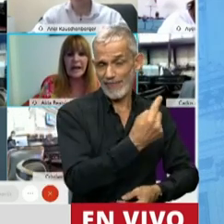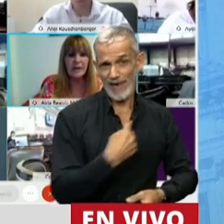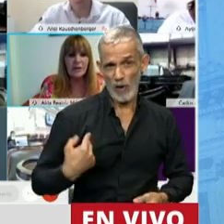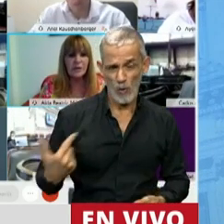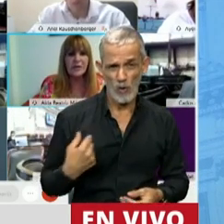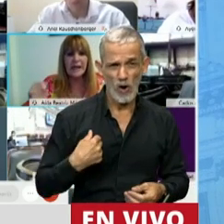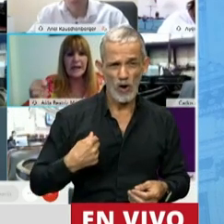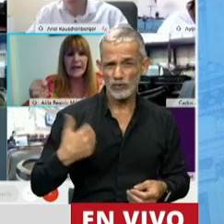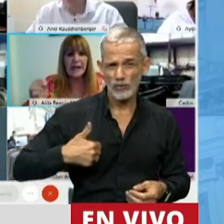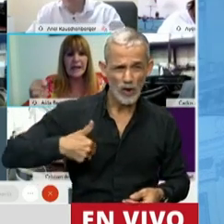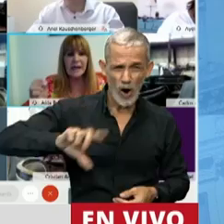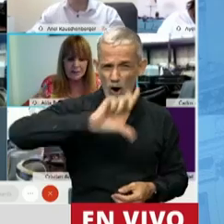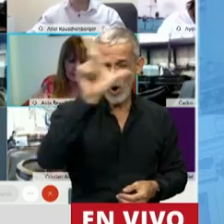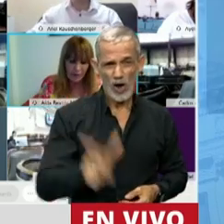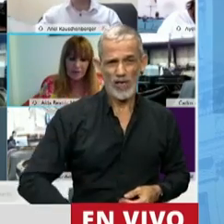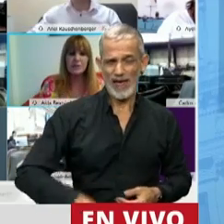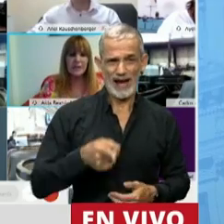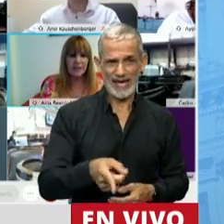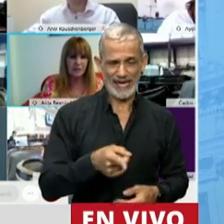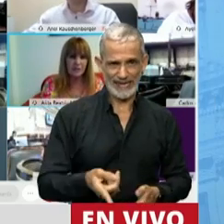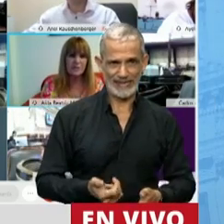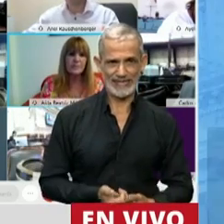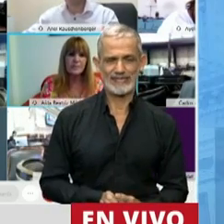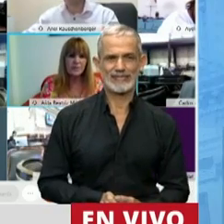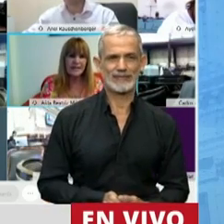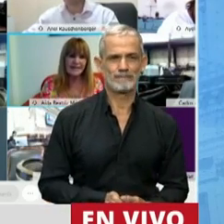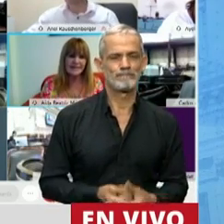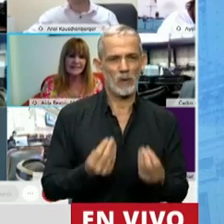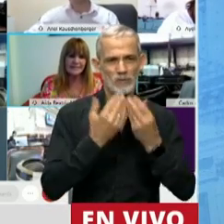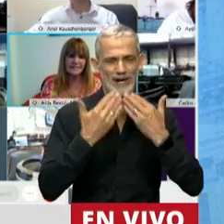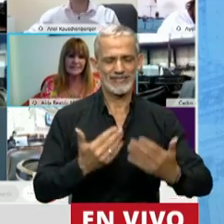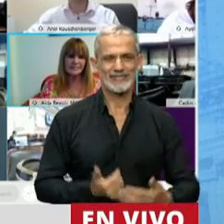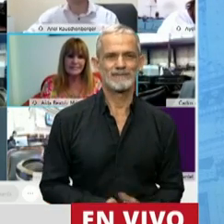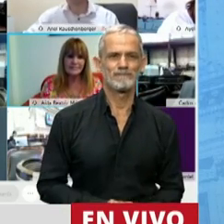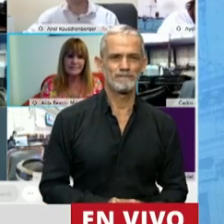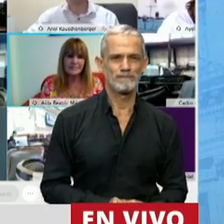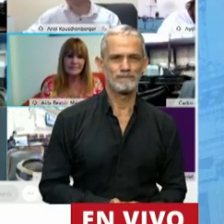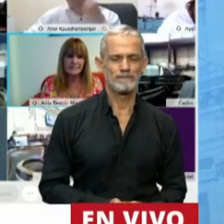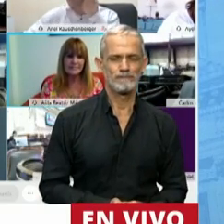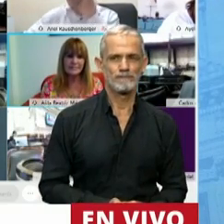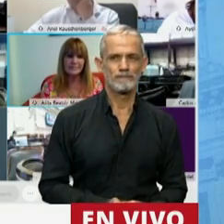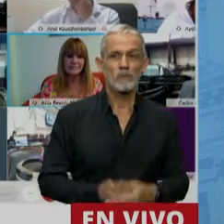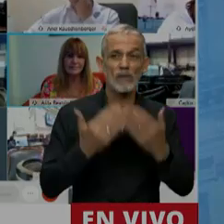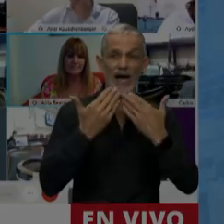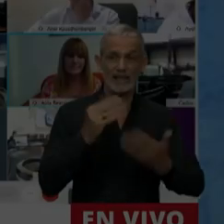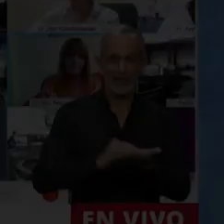a lo largo y a lo ancho de nuestros territorios. Muchas gracias. Gracias, diputada.